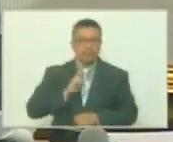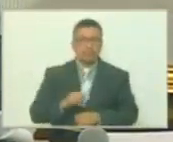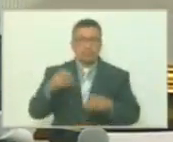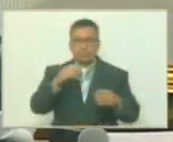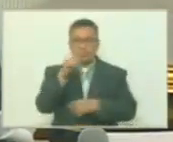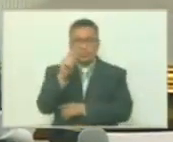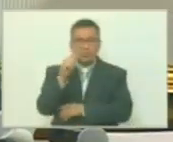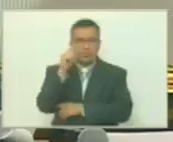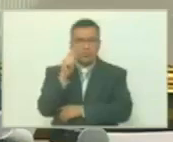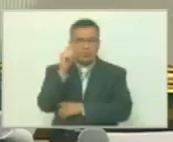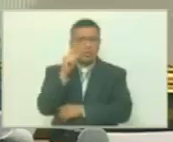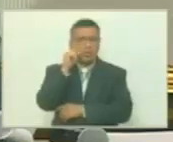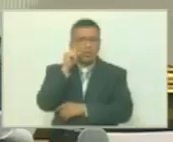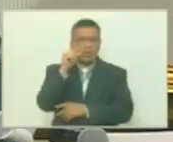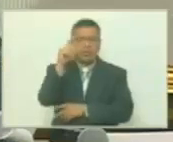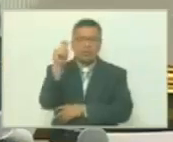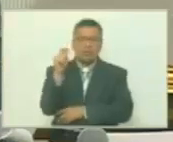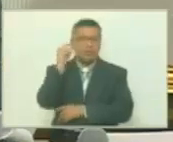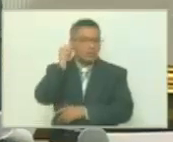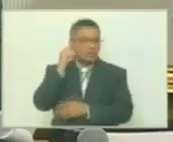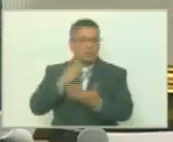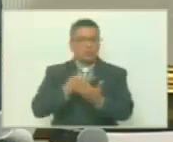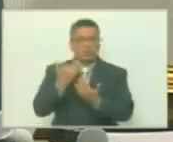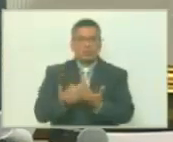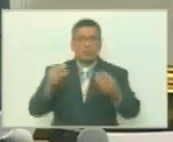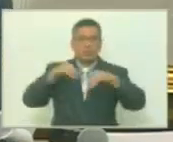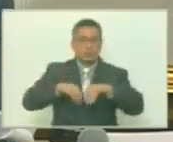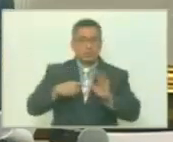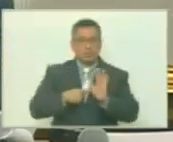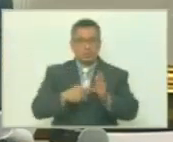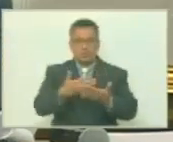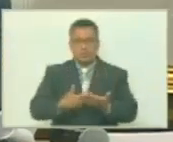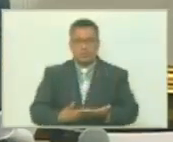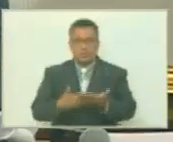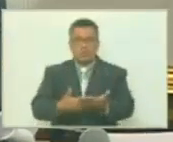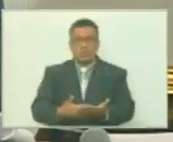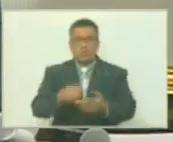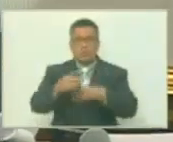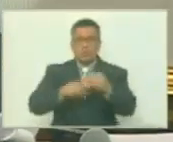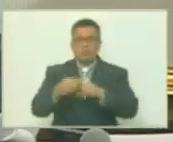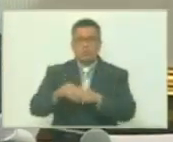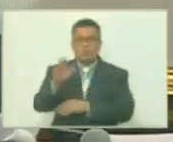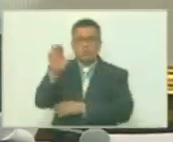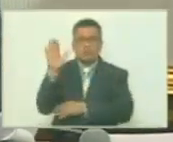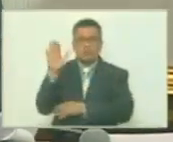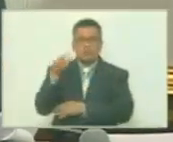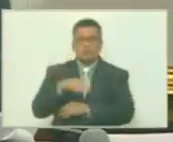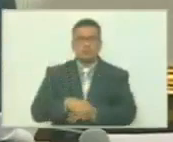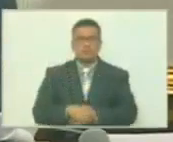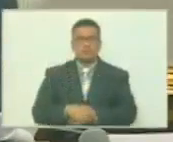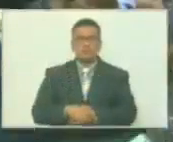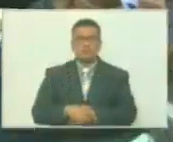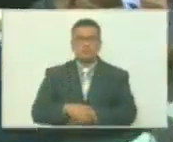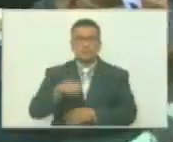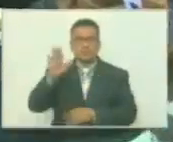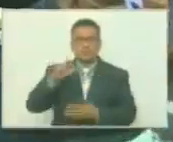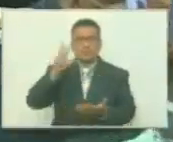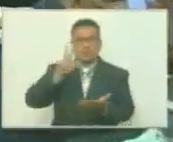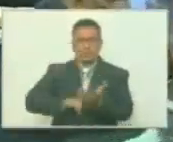diputadas y diputados que estén de acuerdo con el proyecto de acuerdo presentado si no se manifestaron con la ciudad de costumbre queda